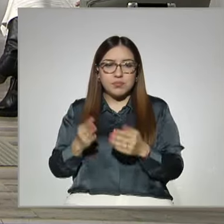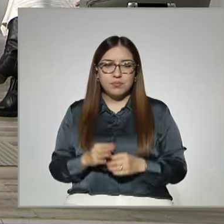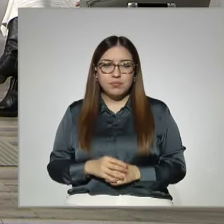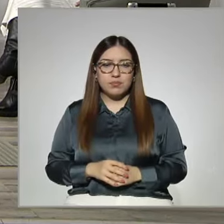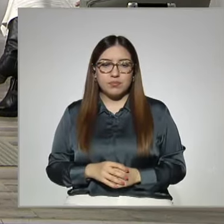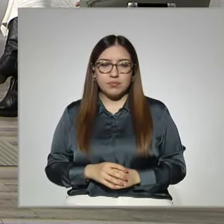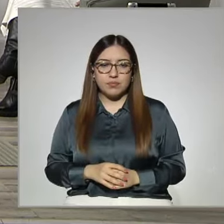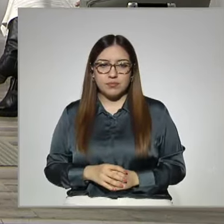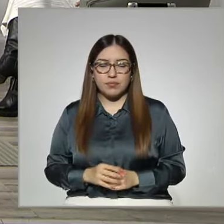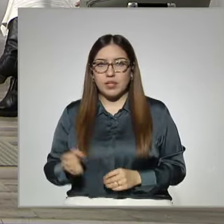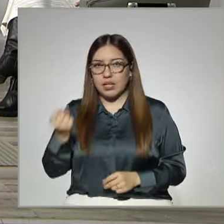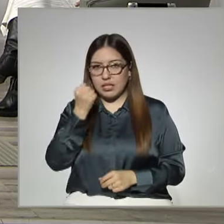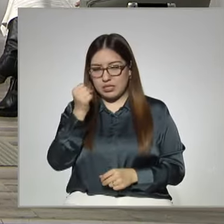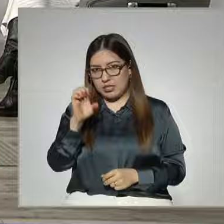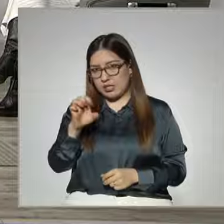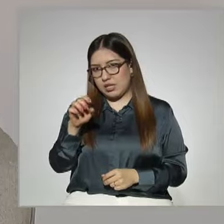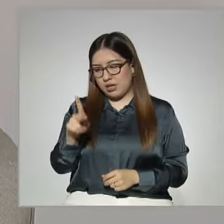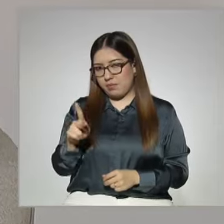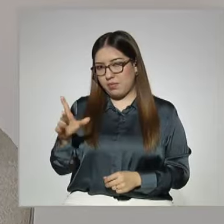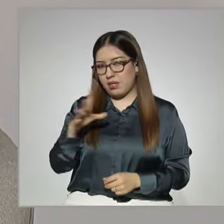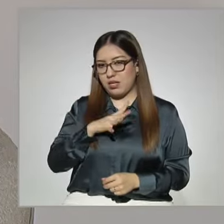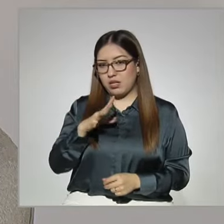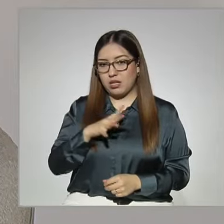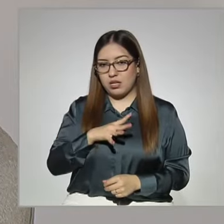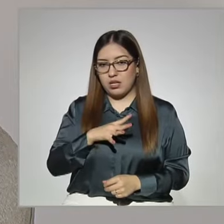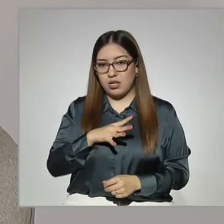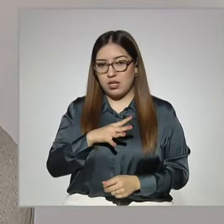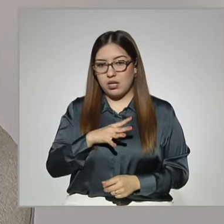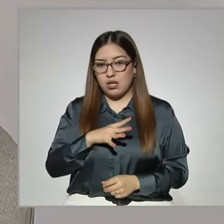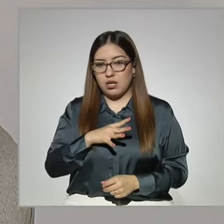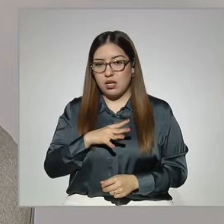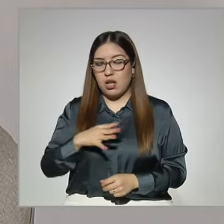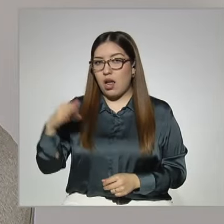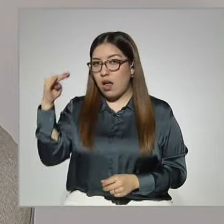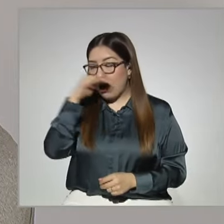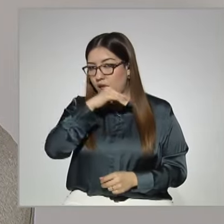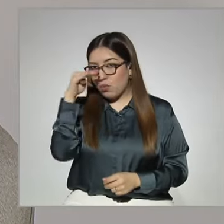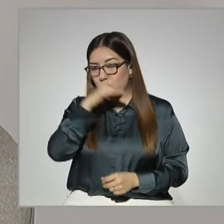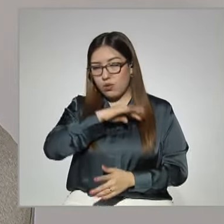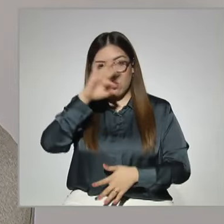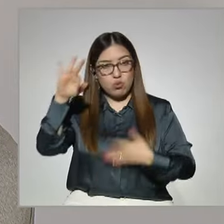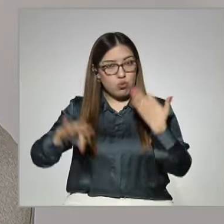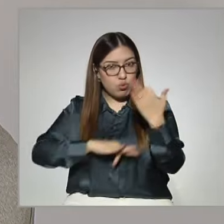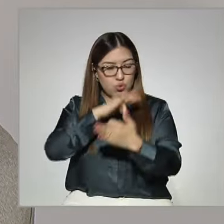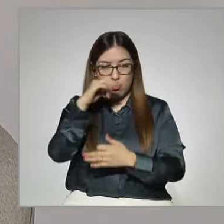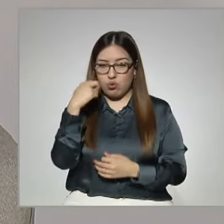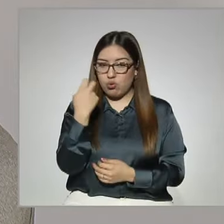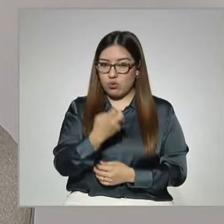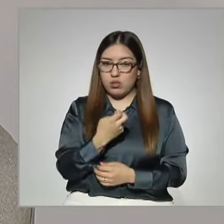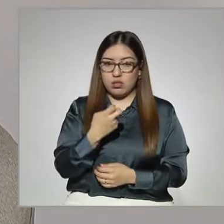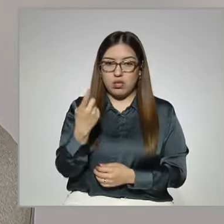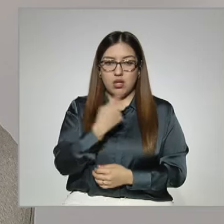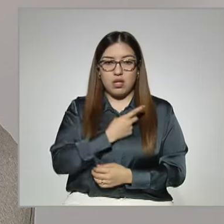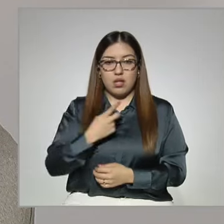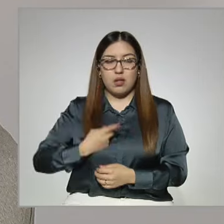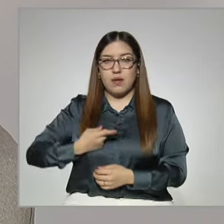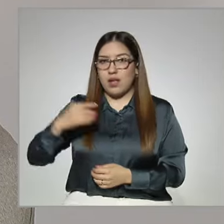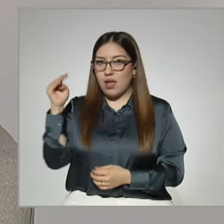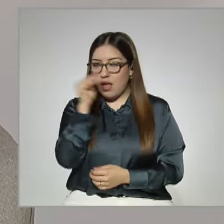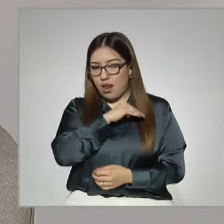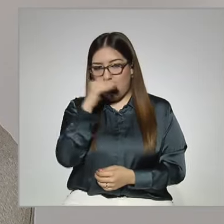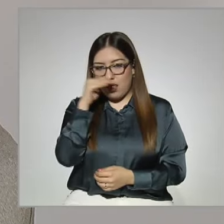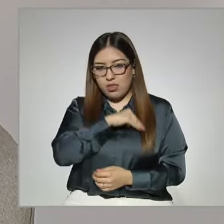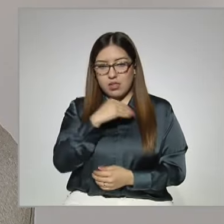de Educación Pública da educación pública, apostamos porque la educación debe ser laica y gratuita.